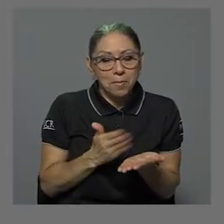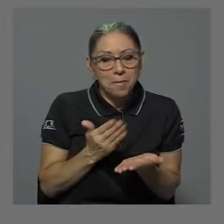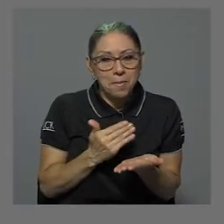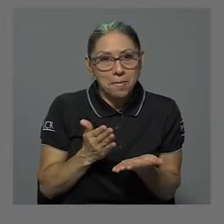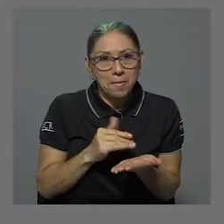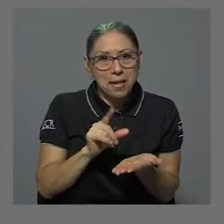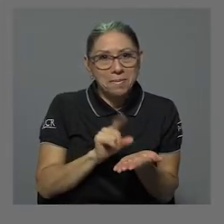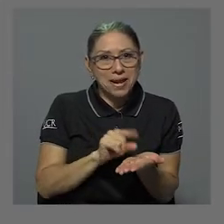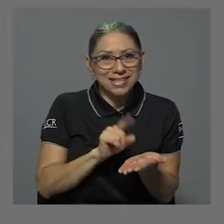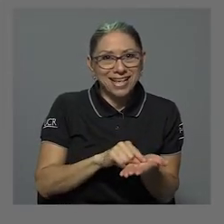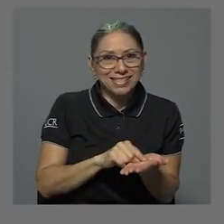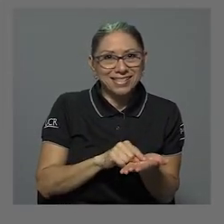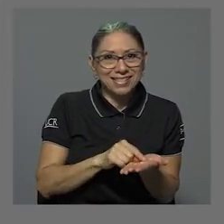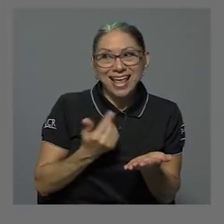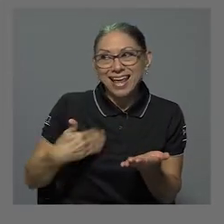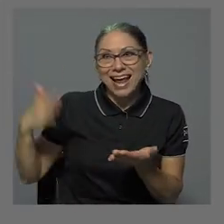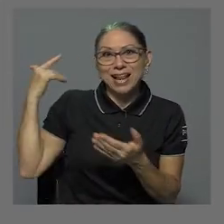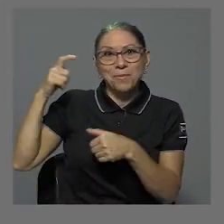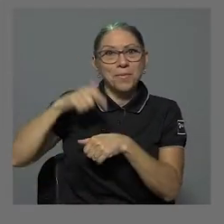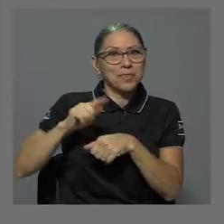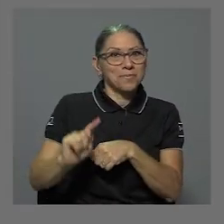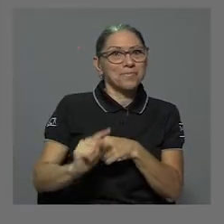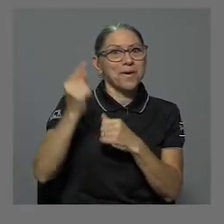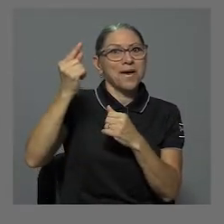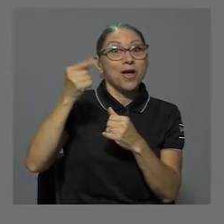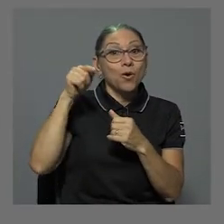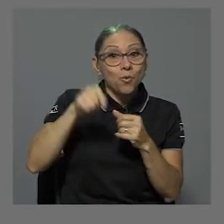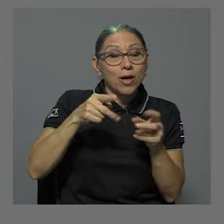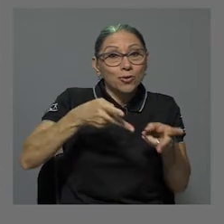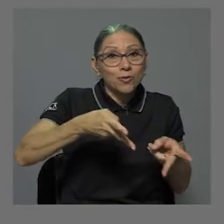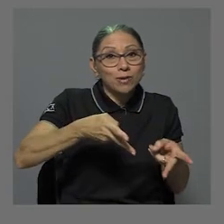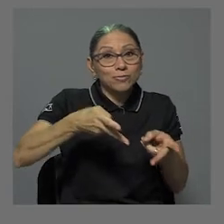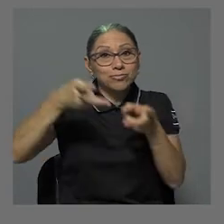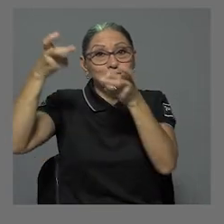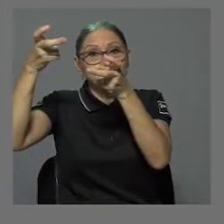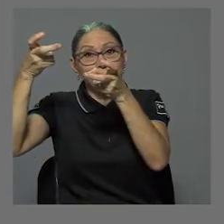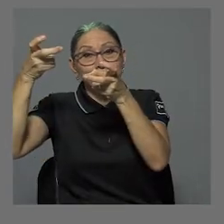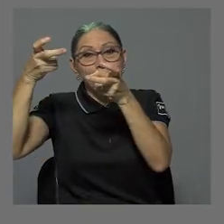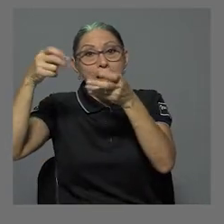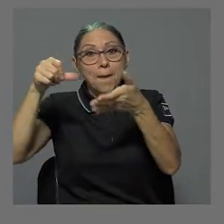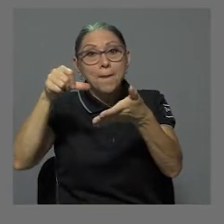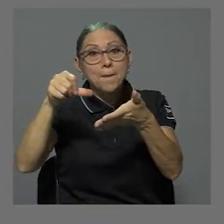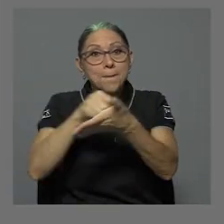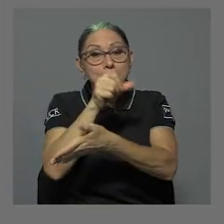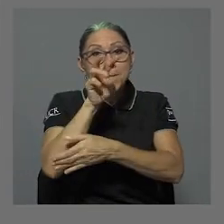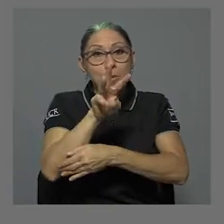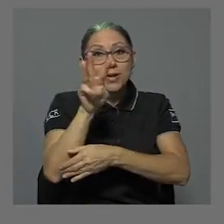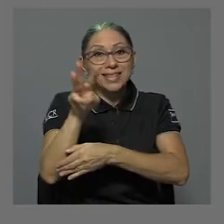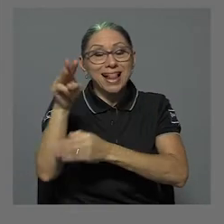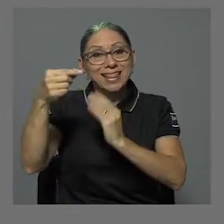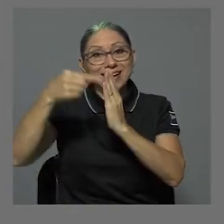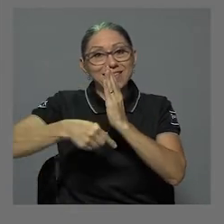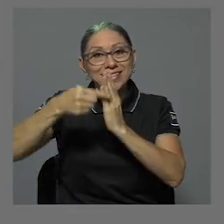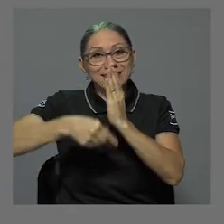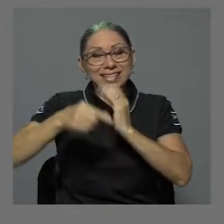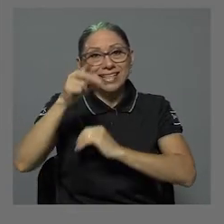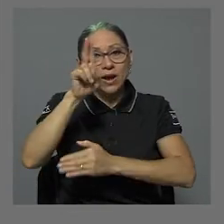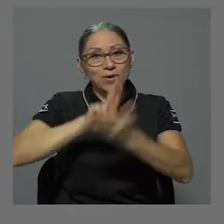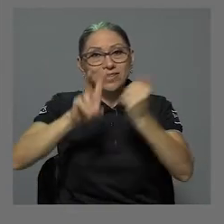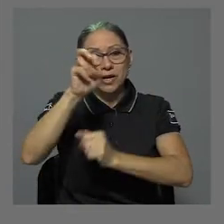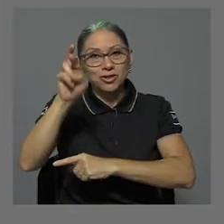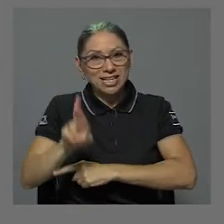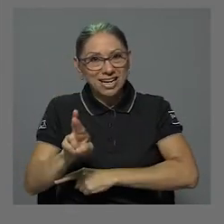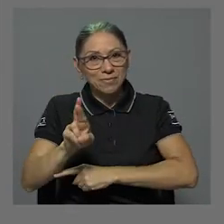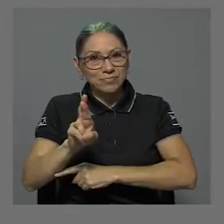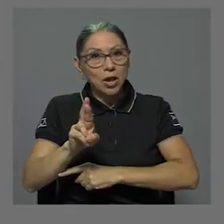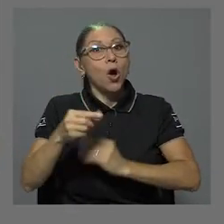Cuando fue integrada al portal de revistas de la Universidad de Costa Rica como una revista oficial